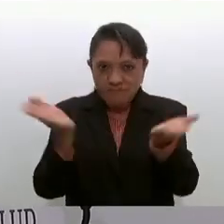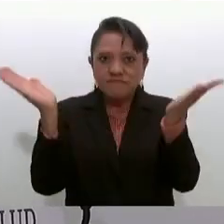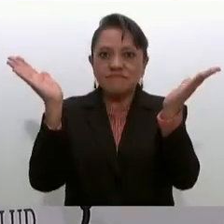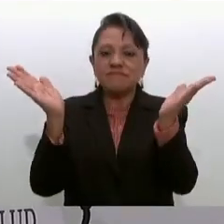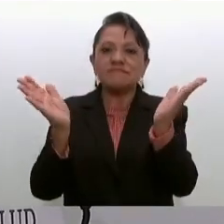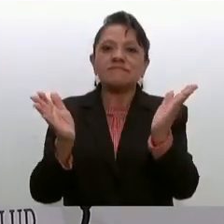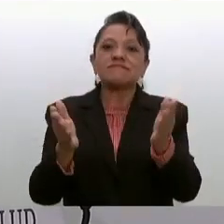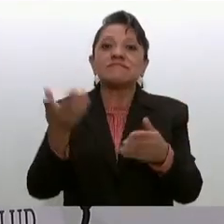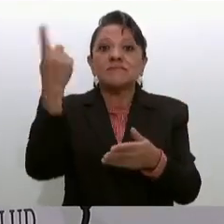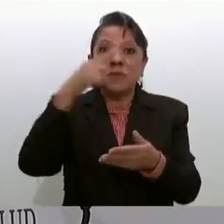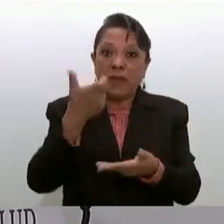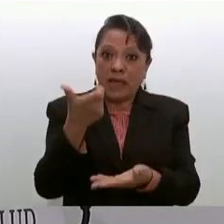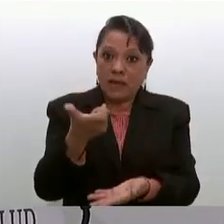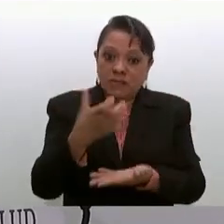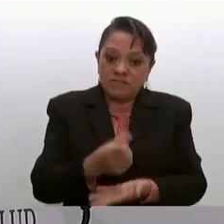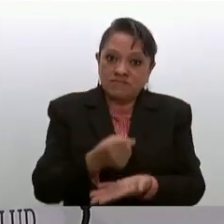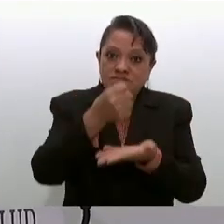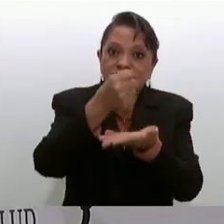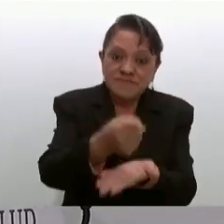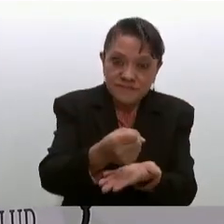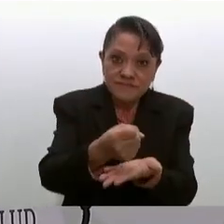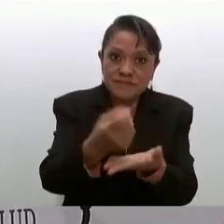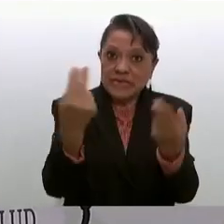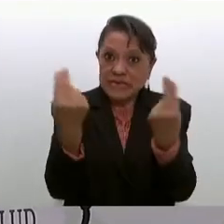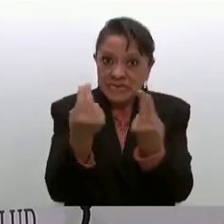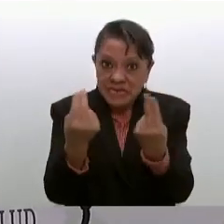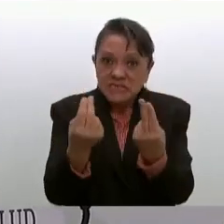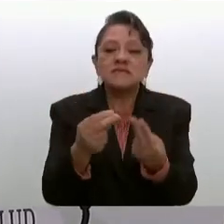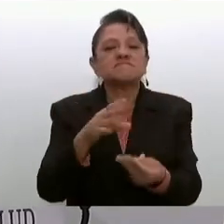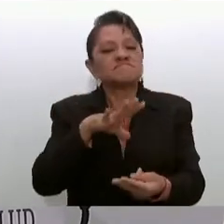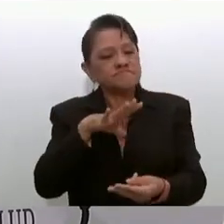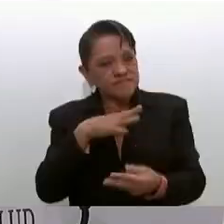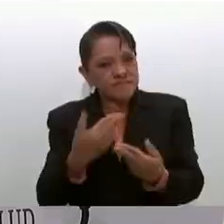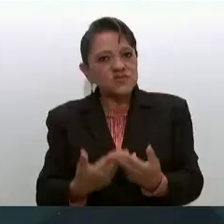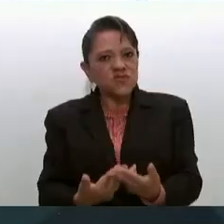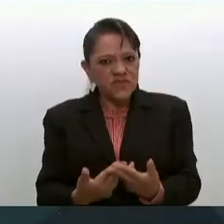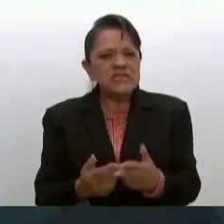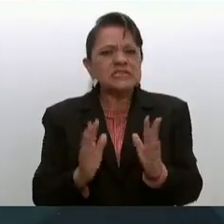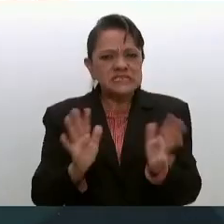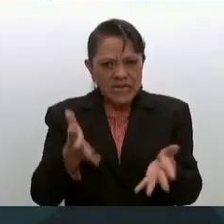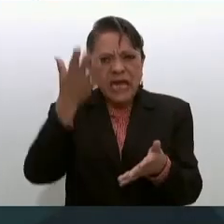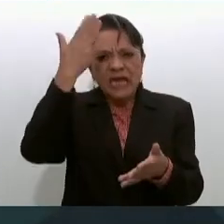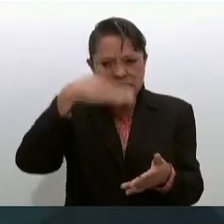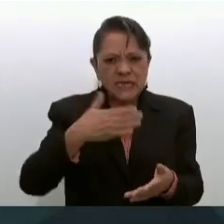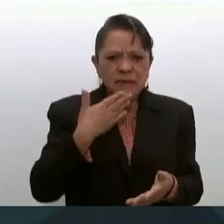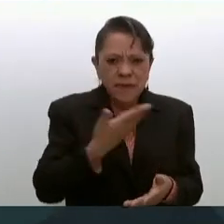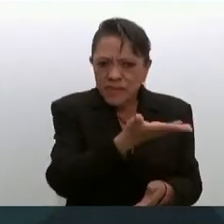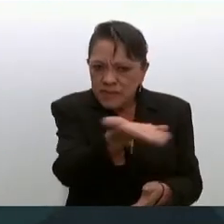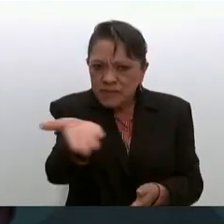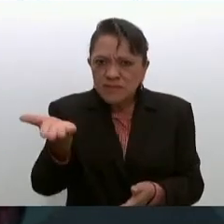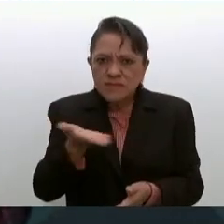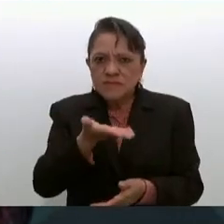el presupuesto que se necesite eso lo saben bien ya los